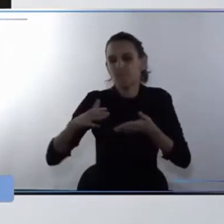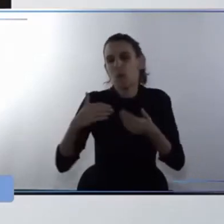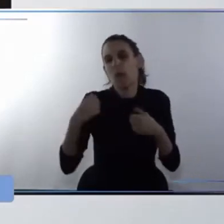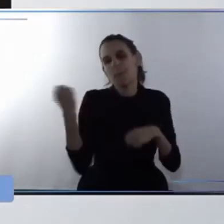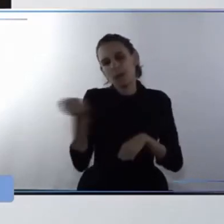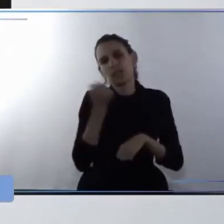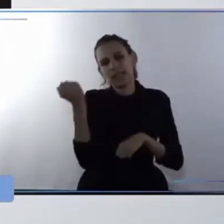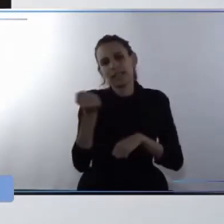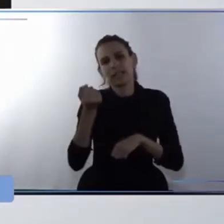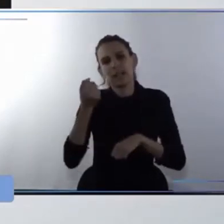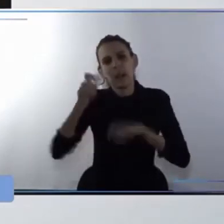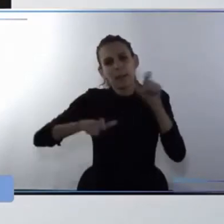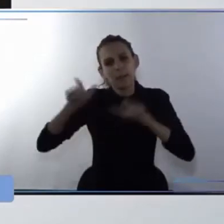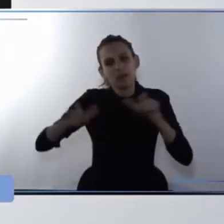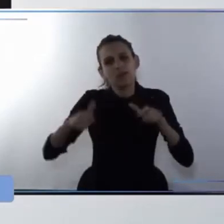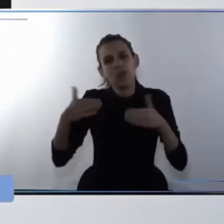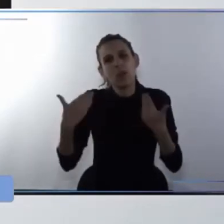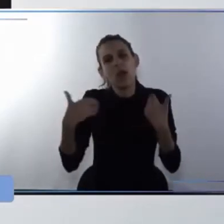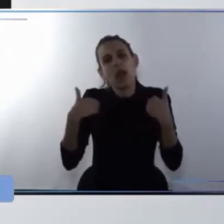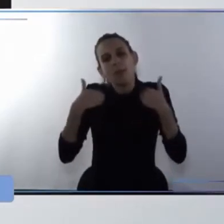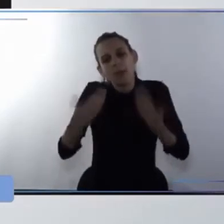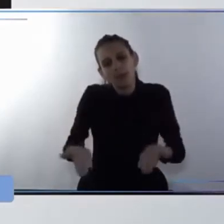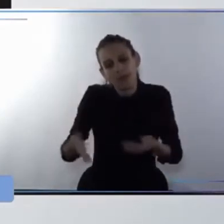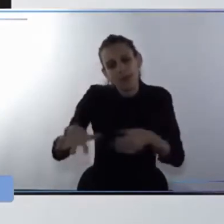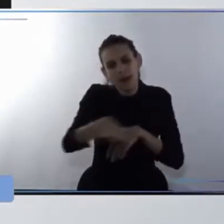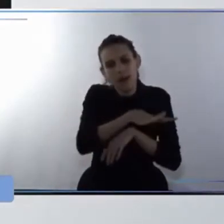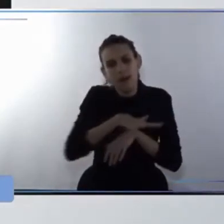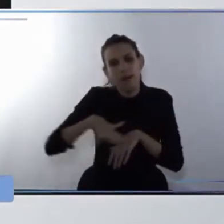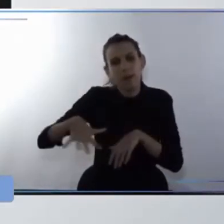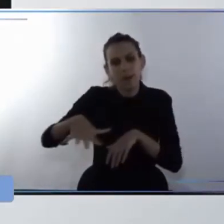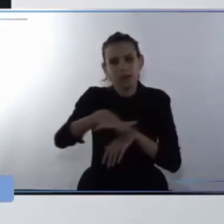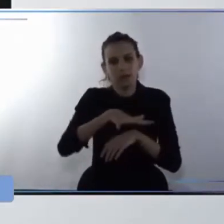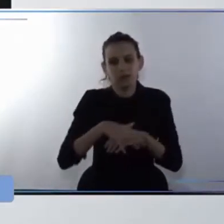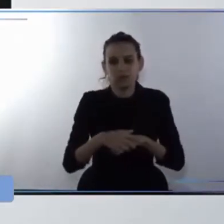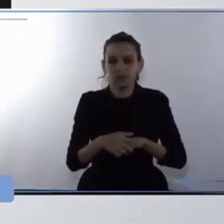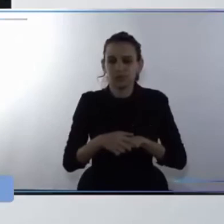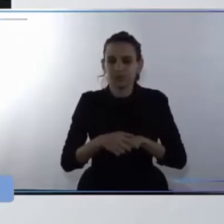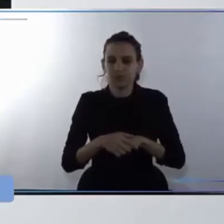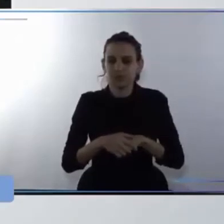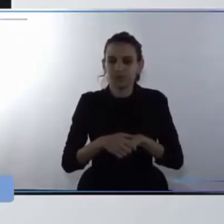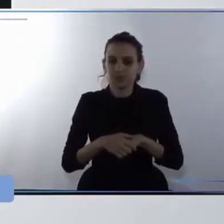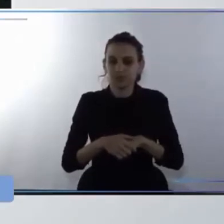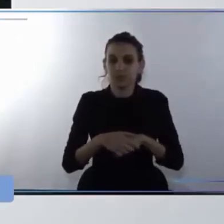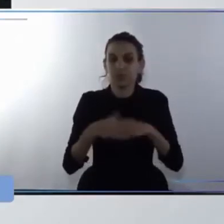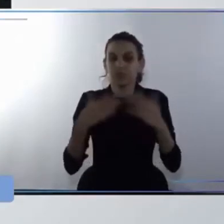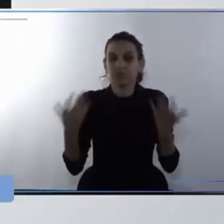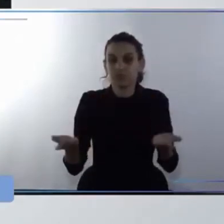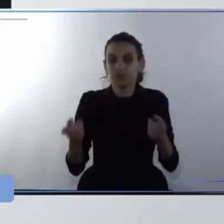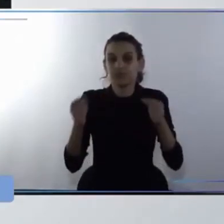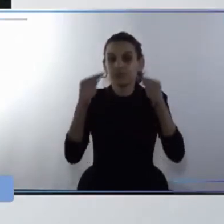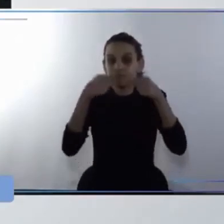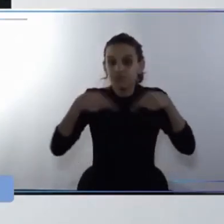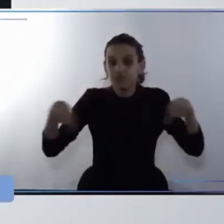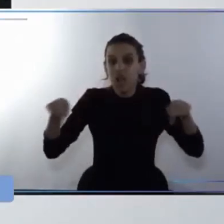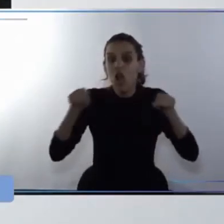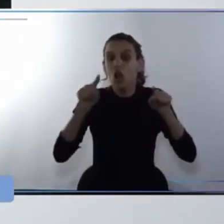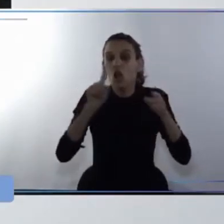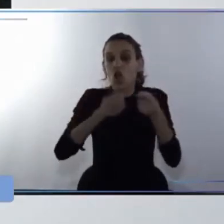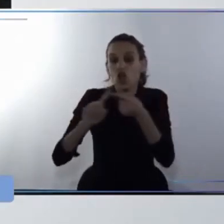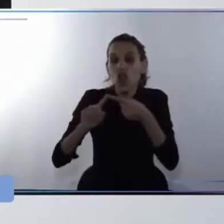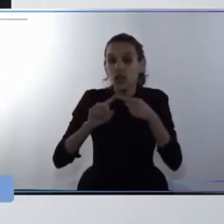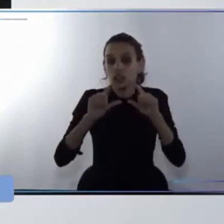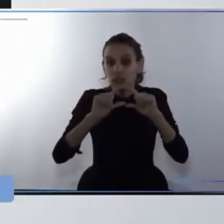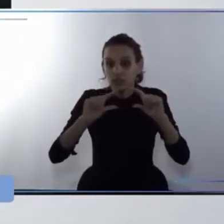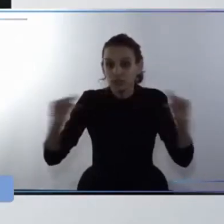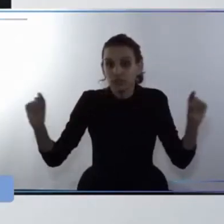público ocupado por el automóvil les dejo los contactos nuestro próximo paso